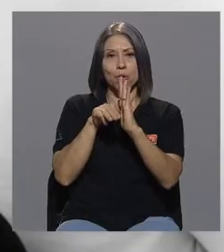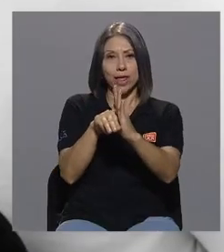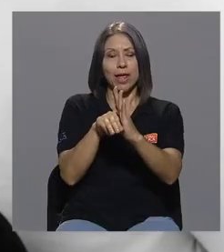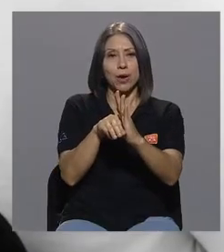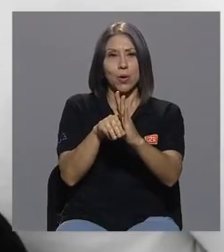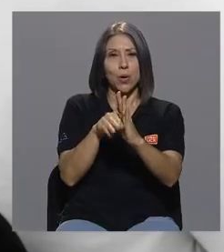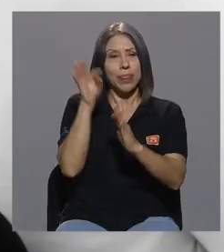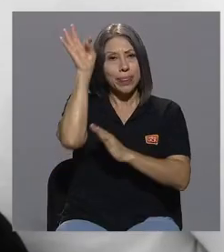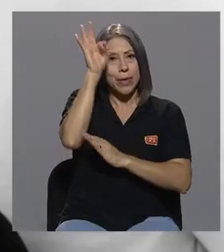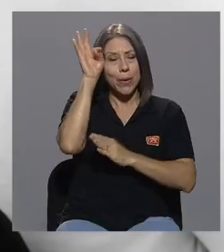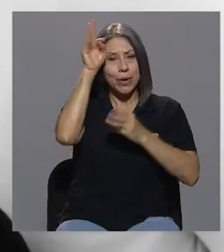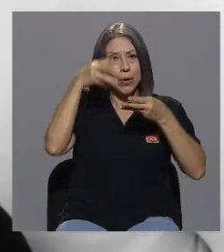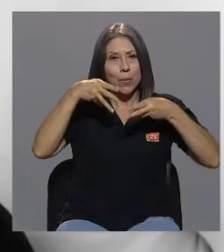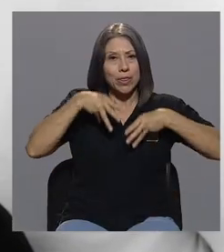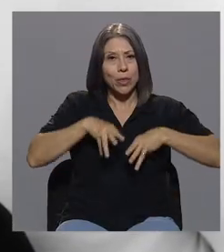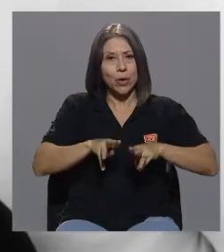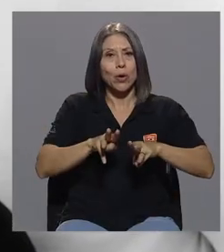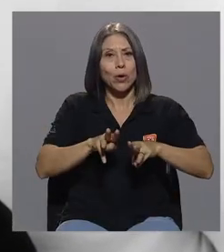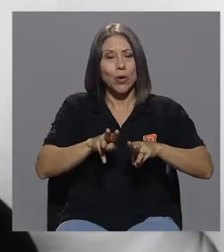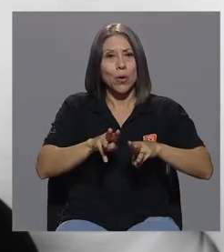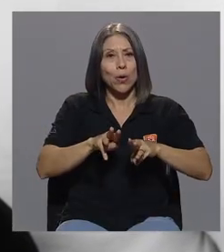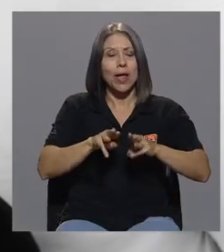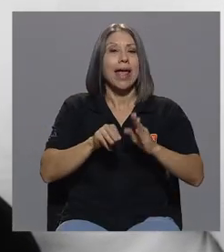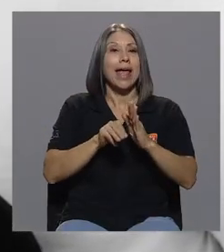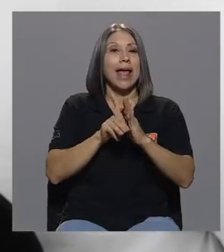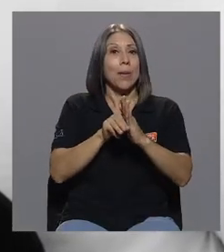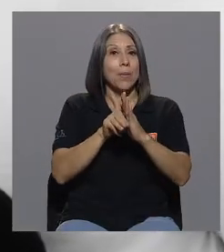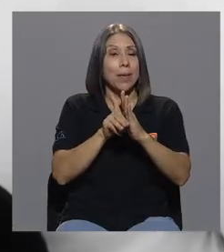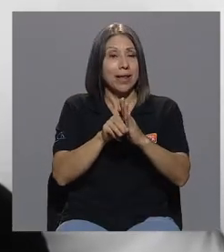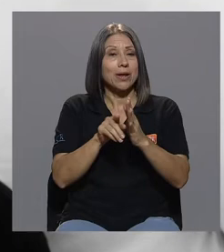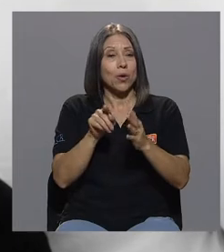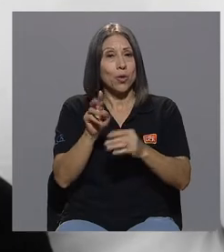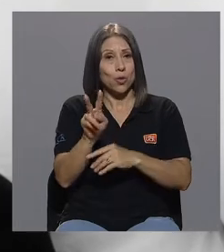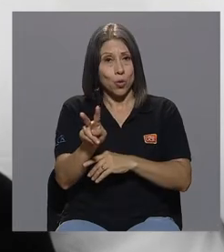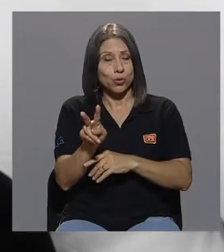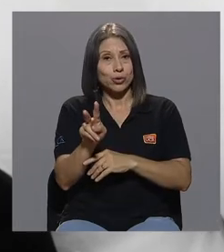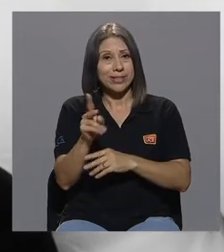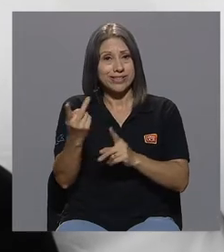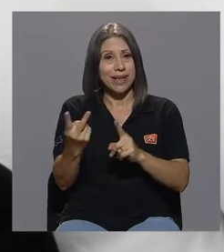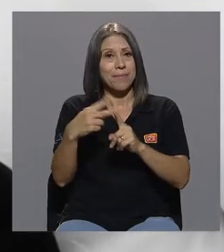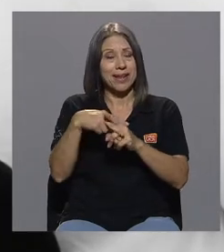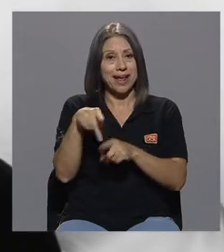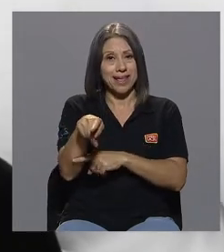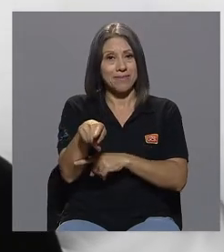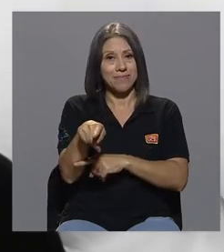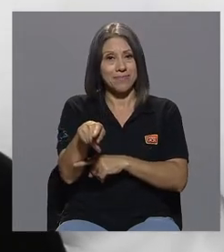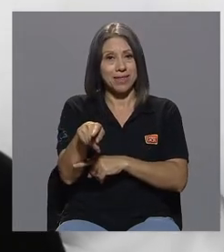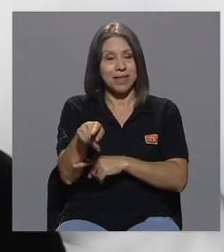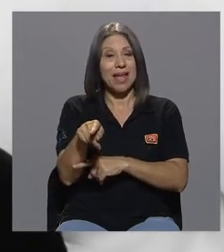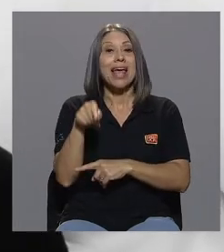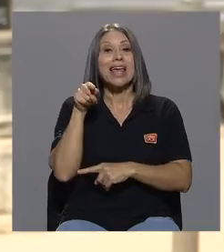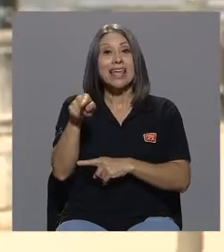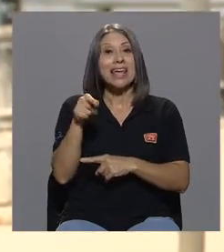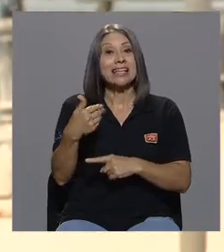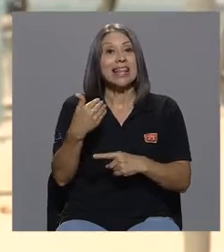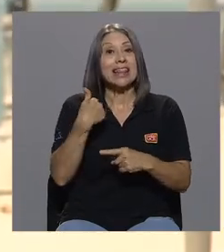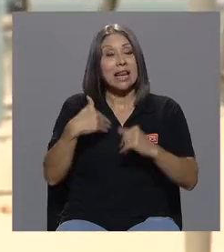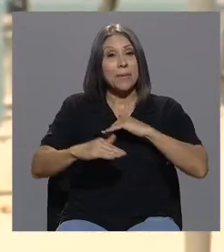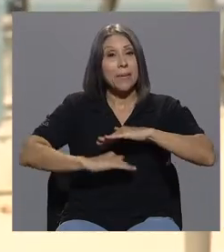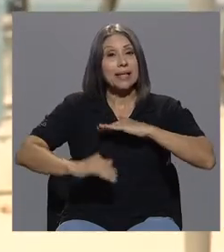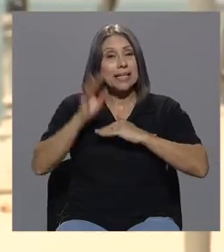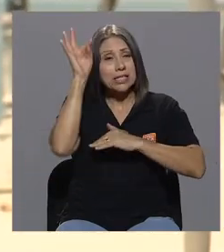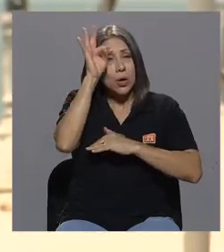teórico, metodológico, el modelo ECO2, que es ahí donde se aplica. Y el cual está sustentado en una serie de teorías como las